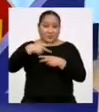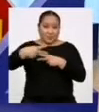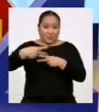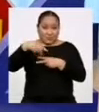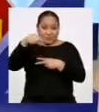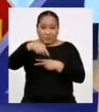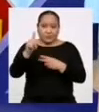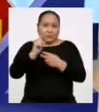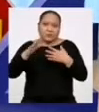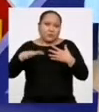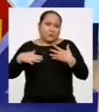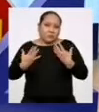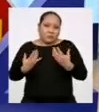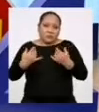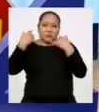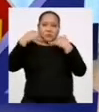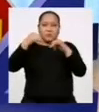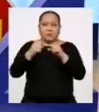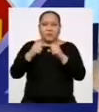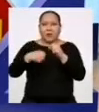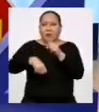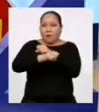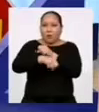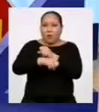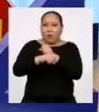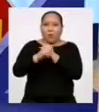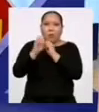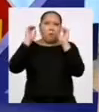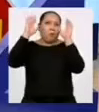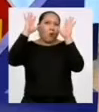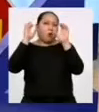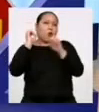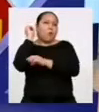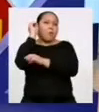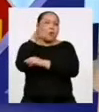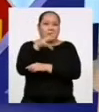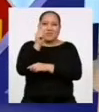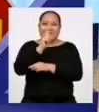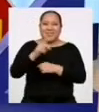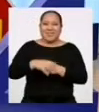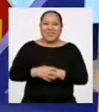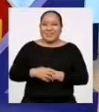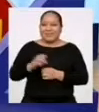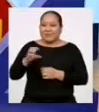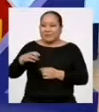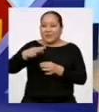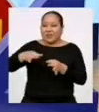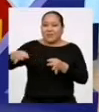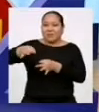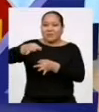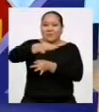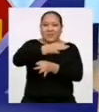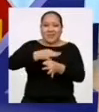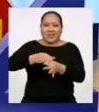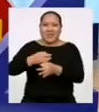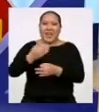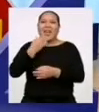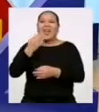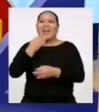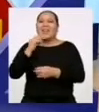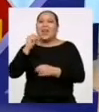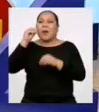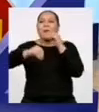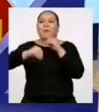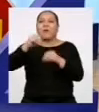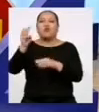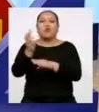fútbol, ni de volei, ni de básquet. Así que vamos rotando para ver a quién le toca poner sus temas favoritos. Por